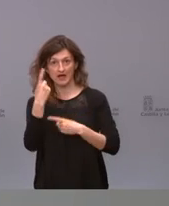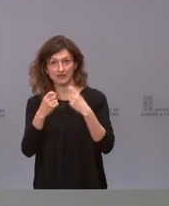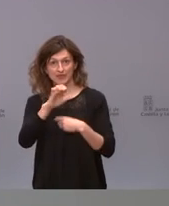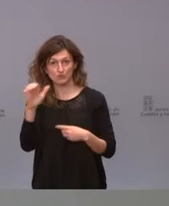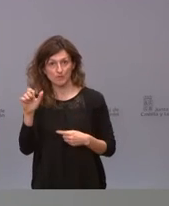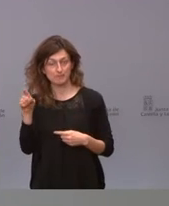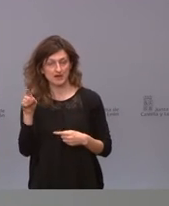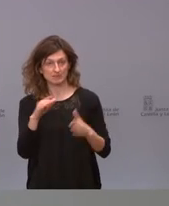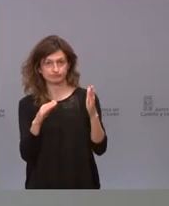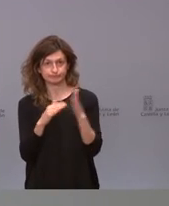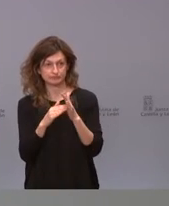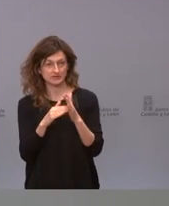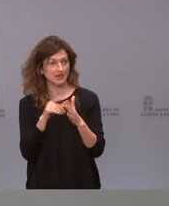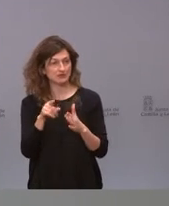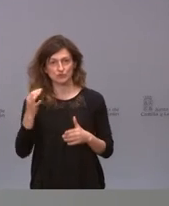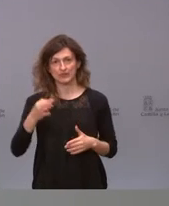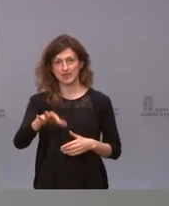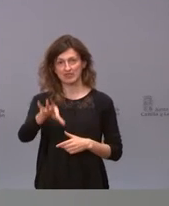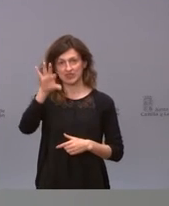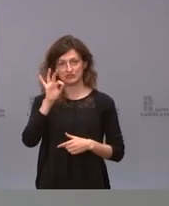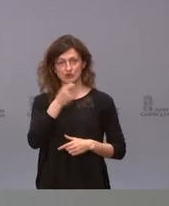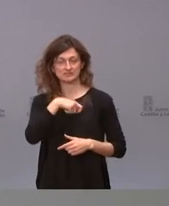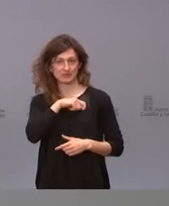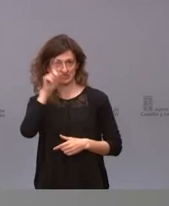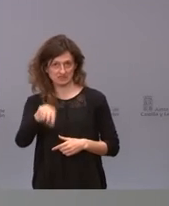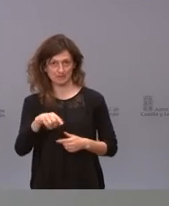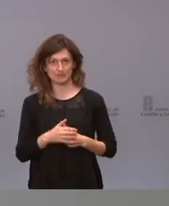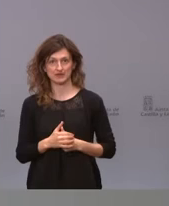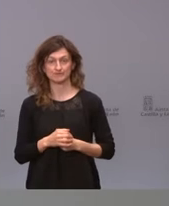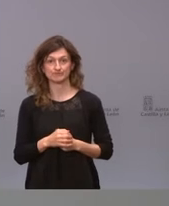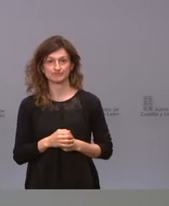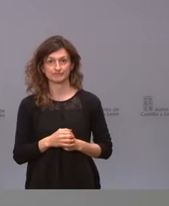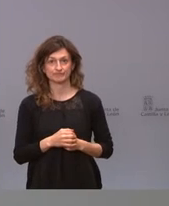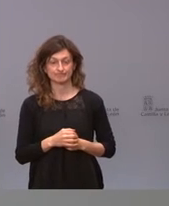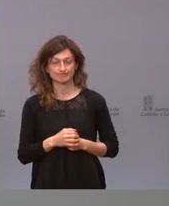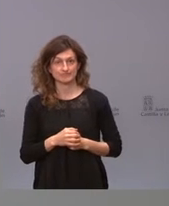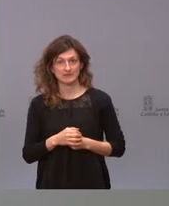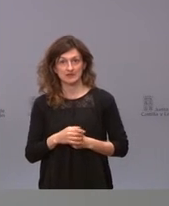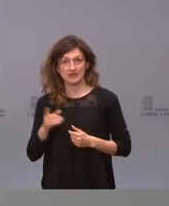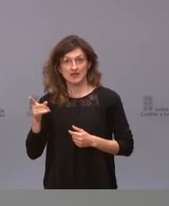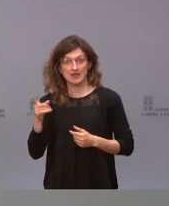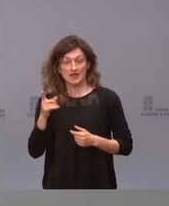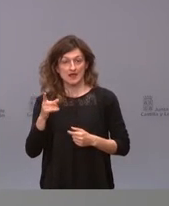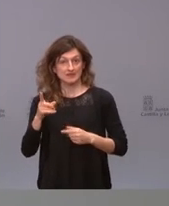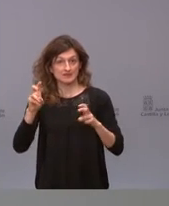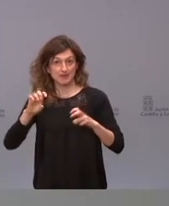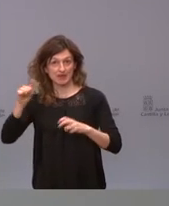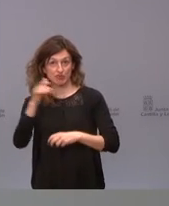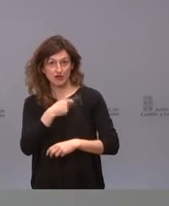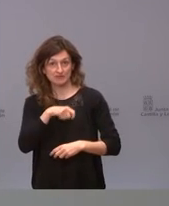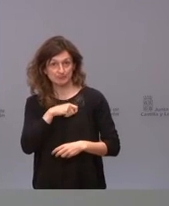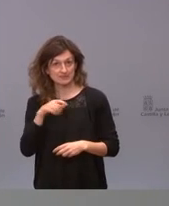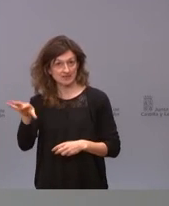decisión que se tomara en España. Bueno, no se tomó esta decisión a nivel nacional pero